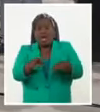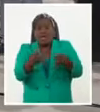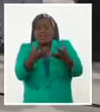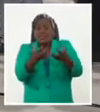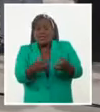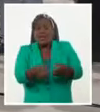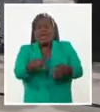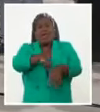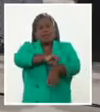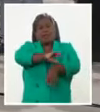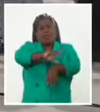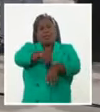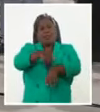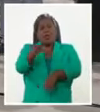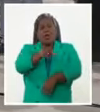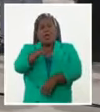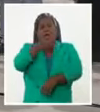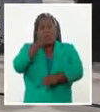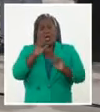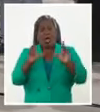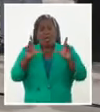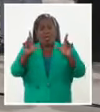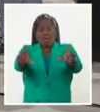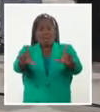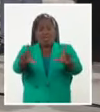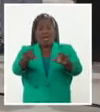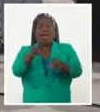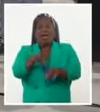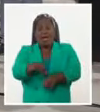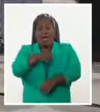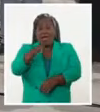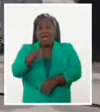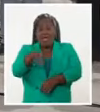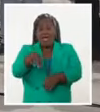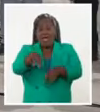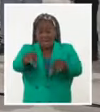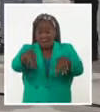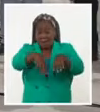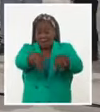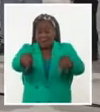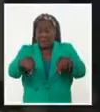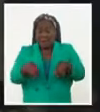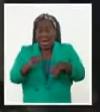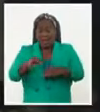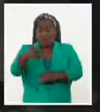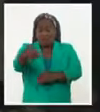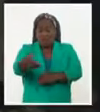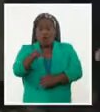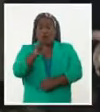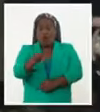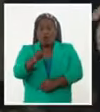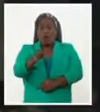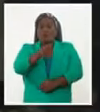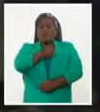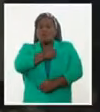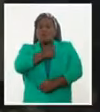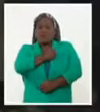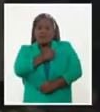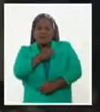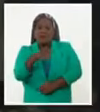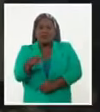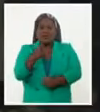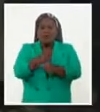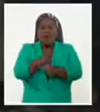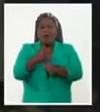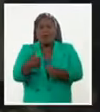y que, como invoca la hermosa lápida que se ha develado en el patio hombroso del antiguo palacio, trató de apresarla entre las